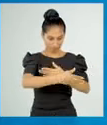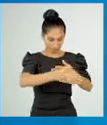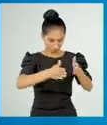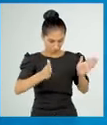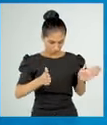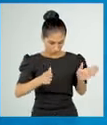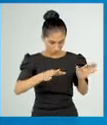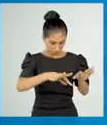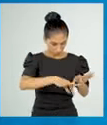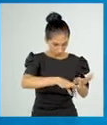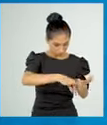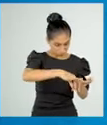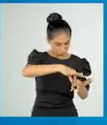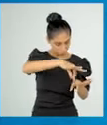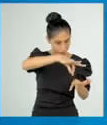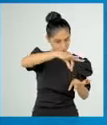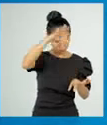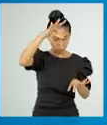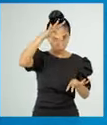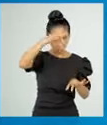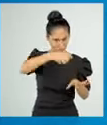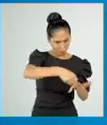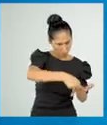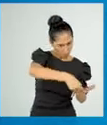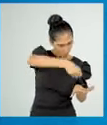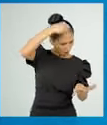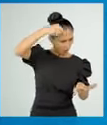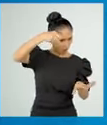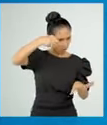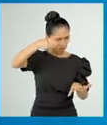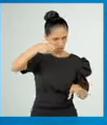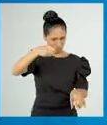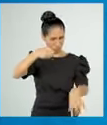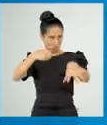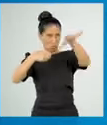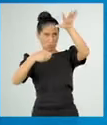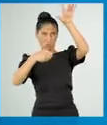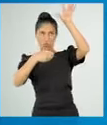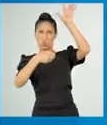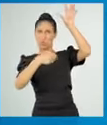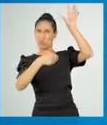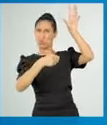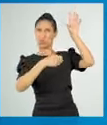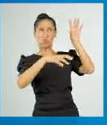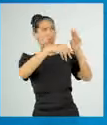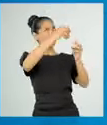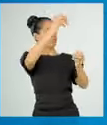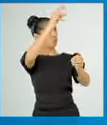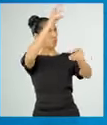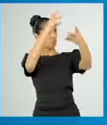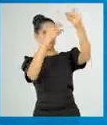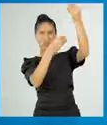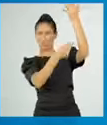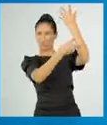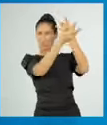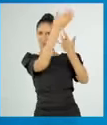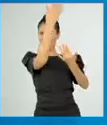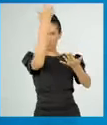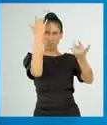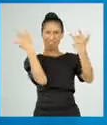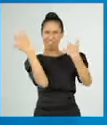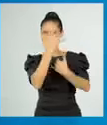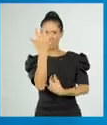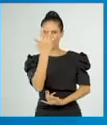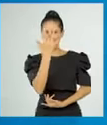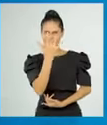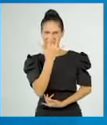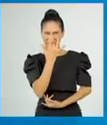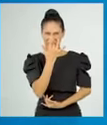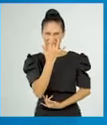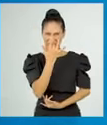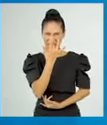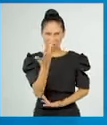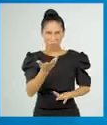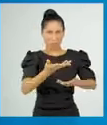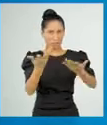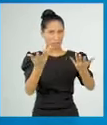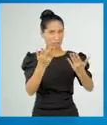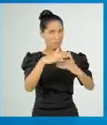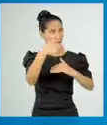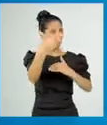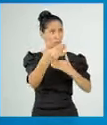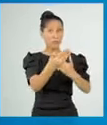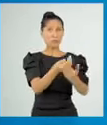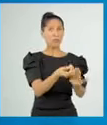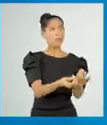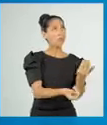abertura salió un humo denso negro, acre, que fluía en enormes espirales que invadían el mundo y